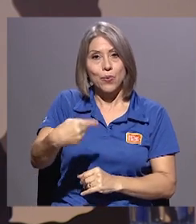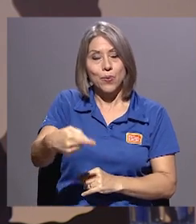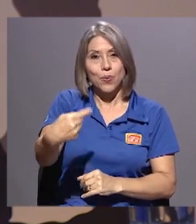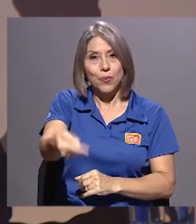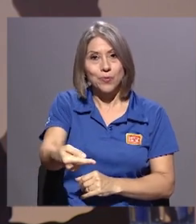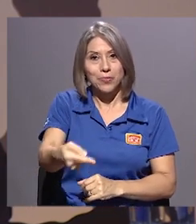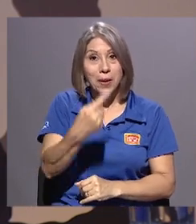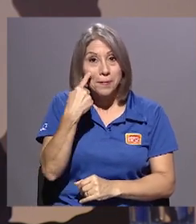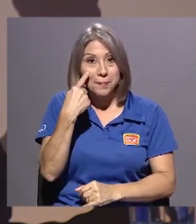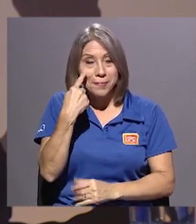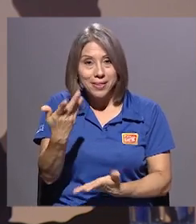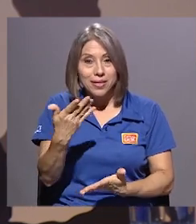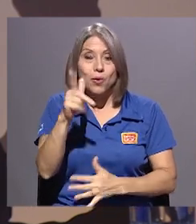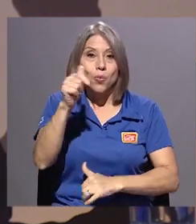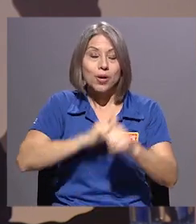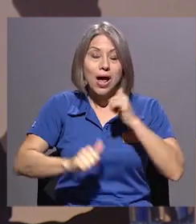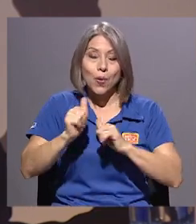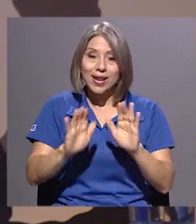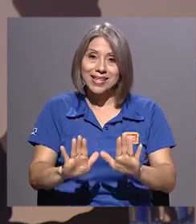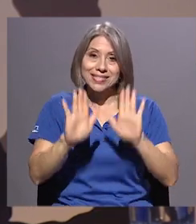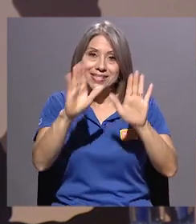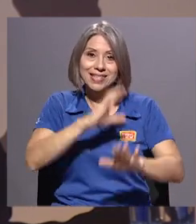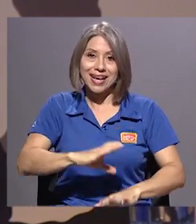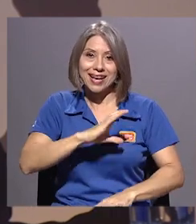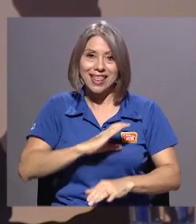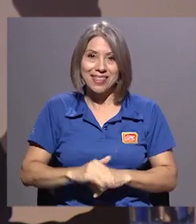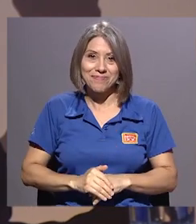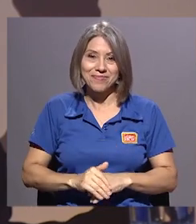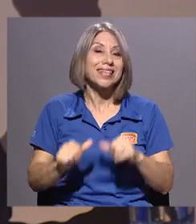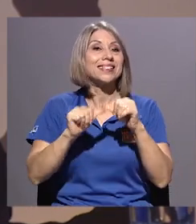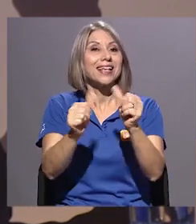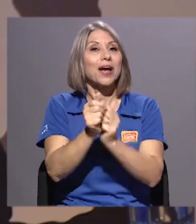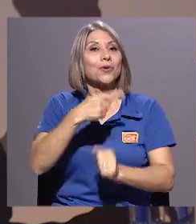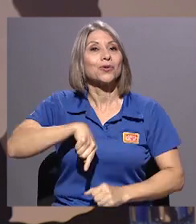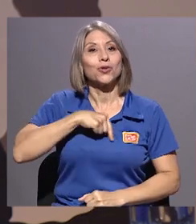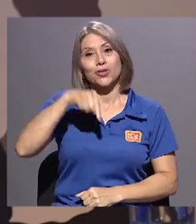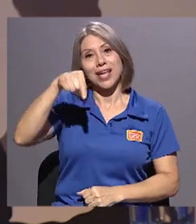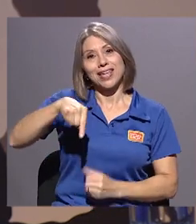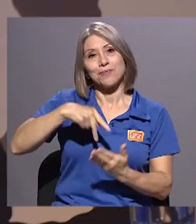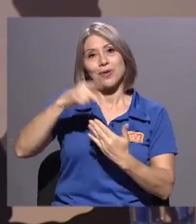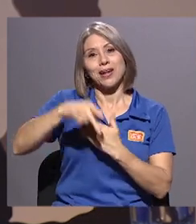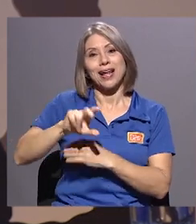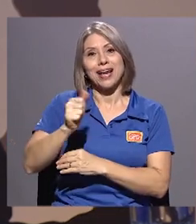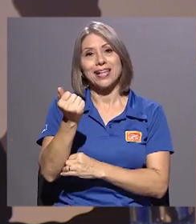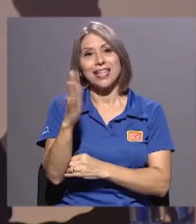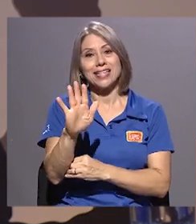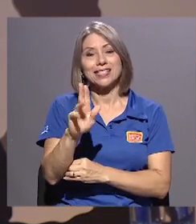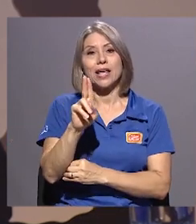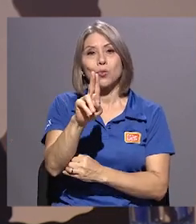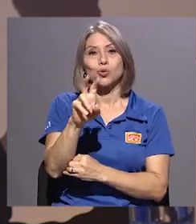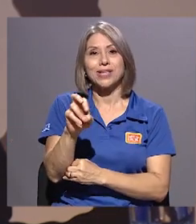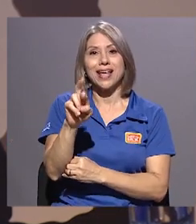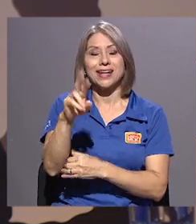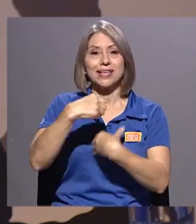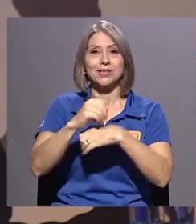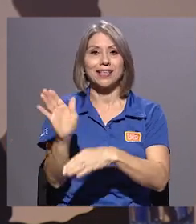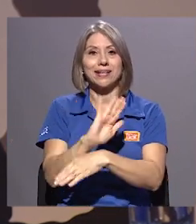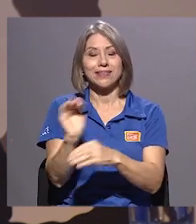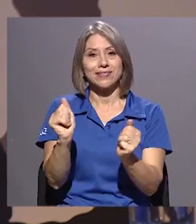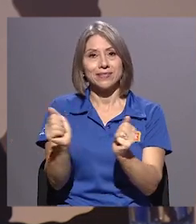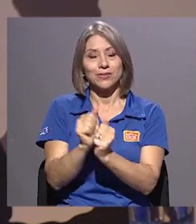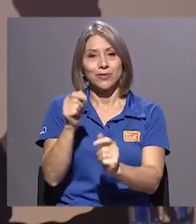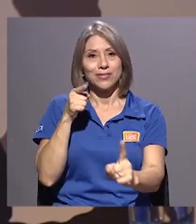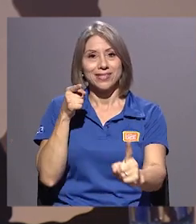No se la pierda. Es una obra de excelente calidad. Y siga con nosotros aquí en la programación de Canal 15 UCR en donde hacemos